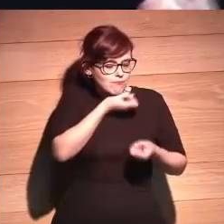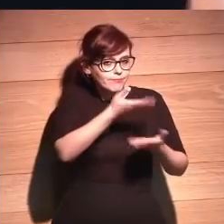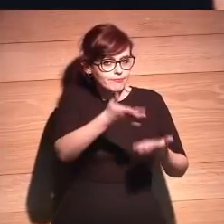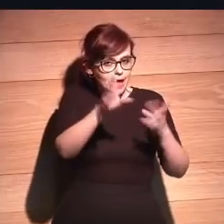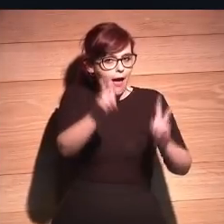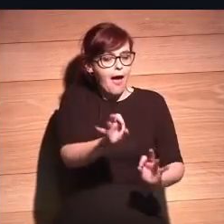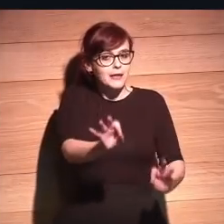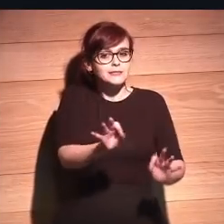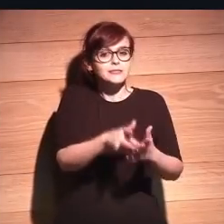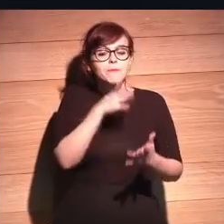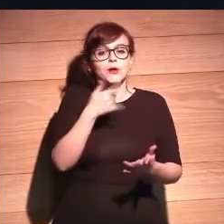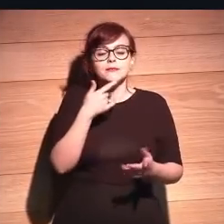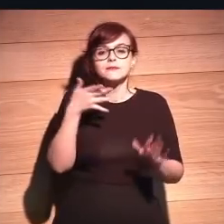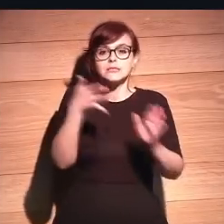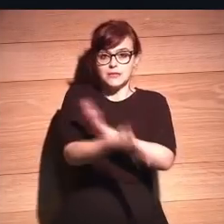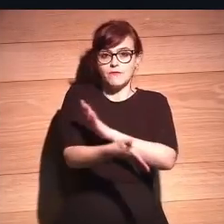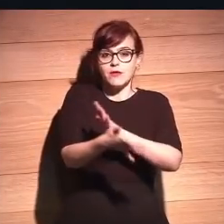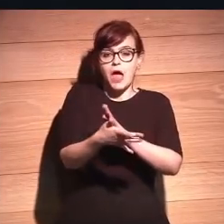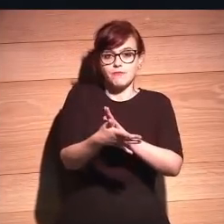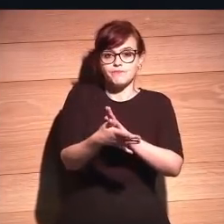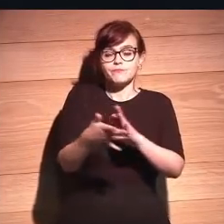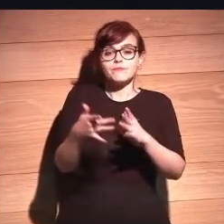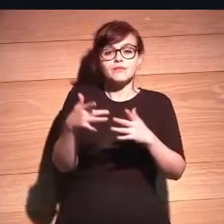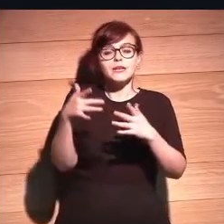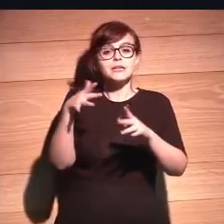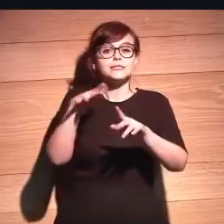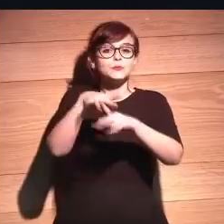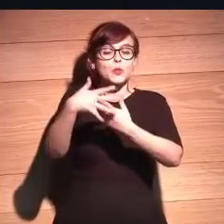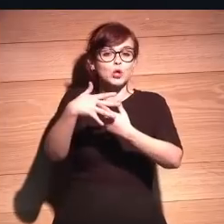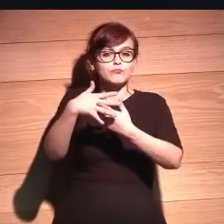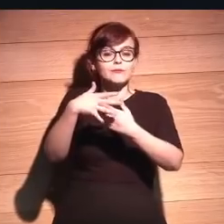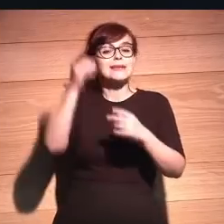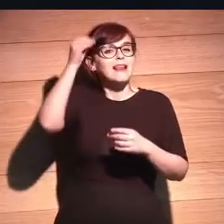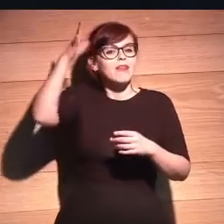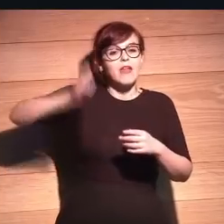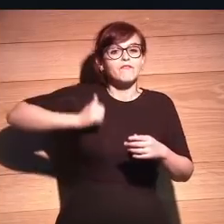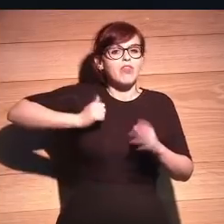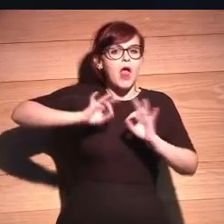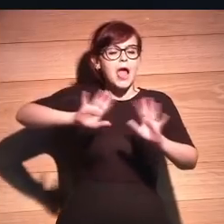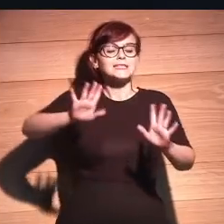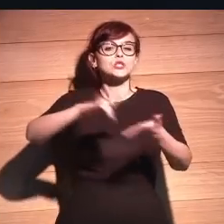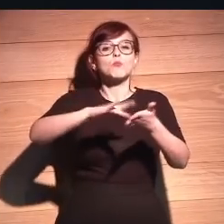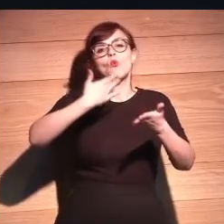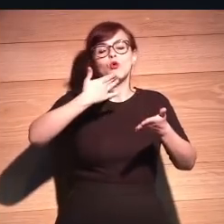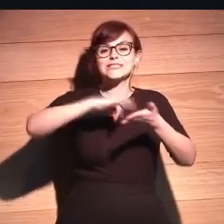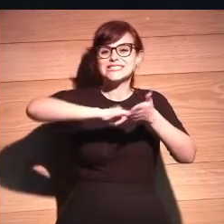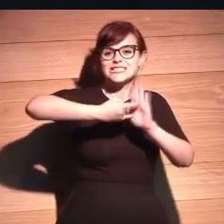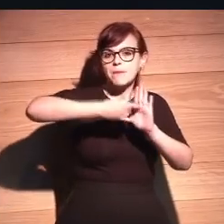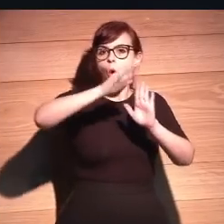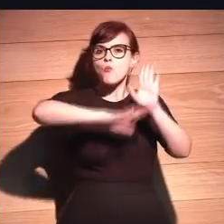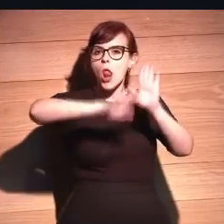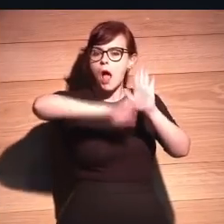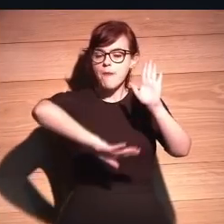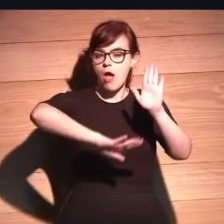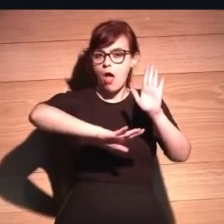es pedirle más a lo obvio. Hay gente que solo cree que inteligencia artificial es un sistema, es un programa